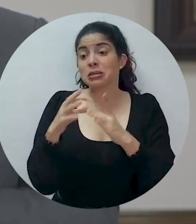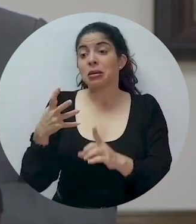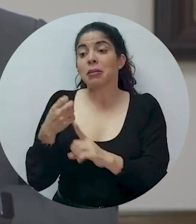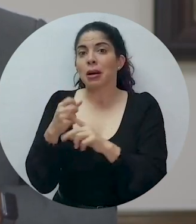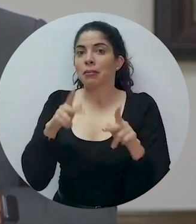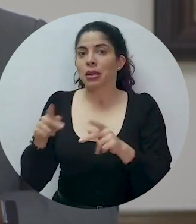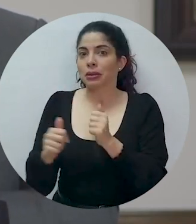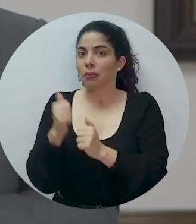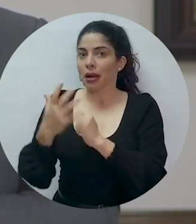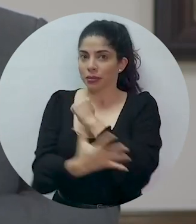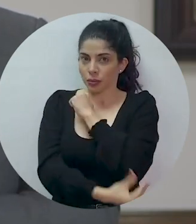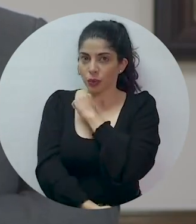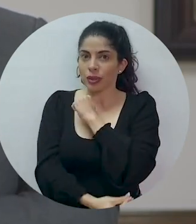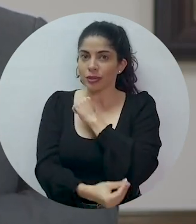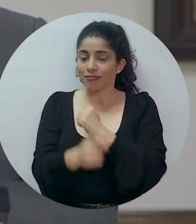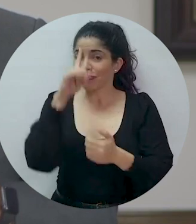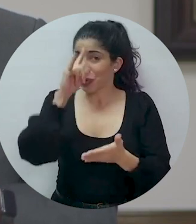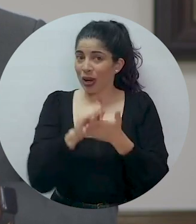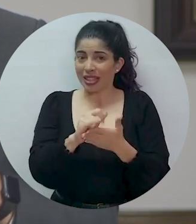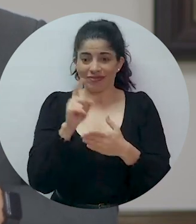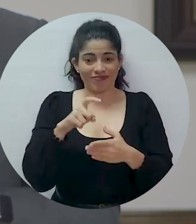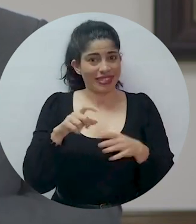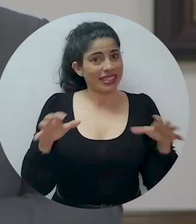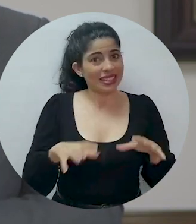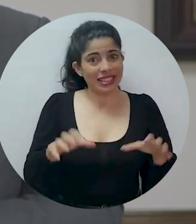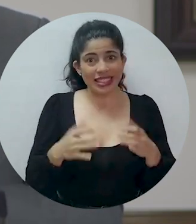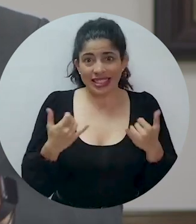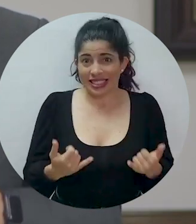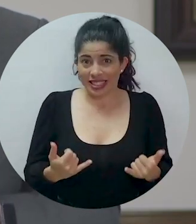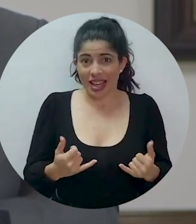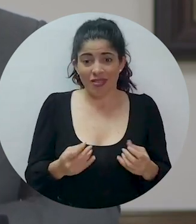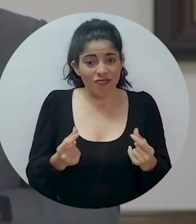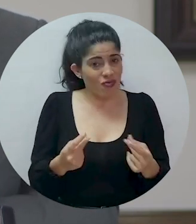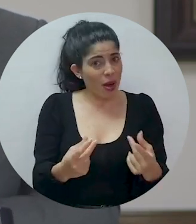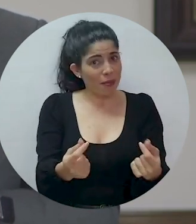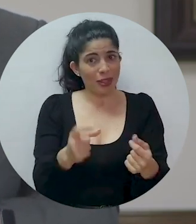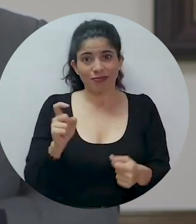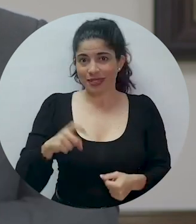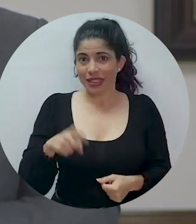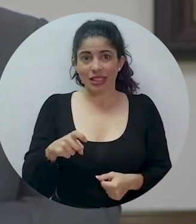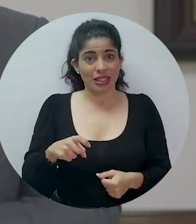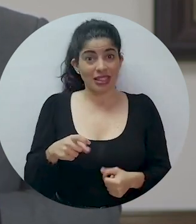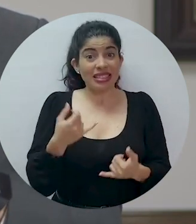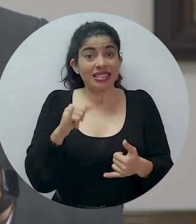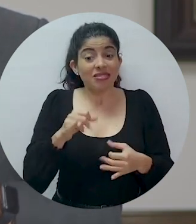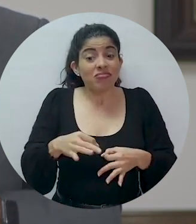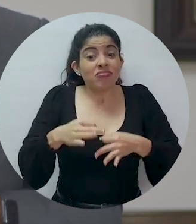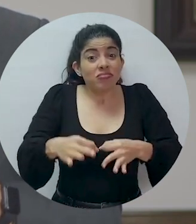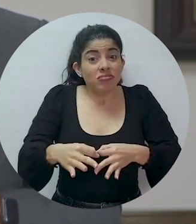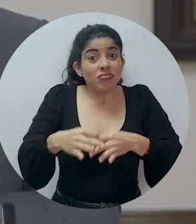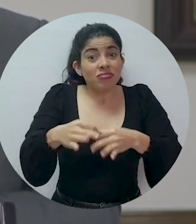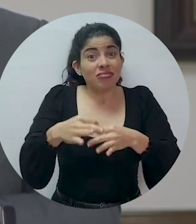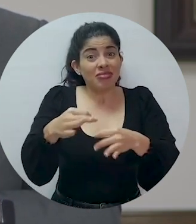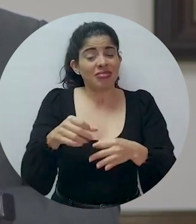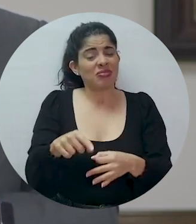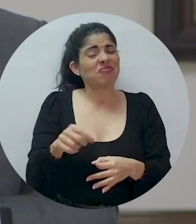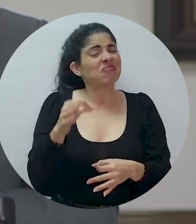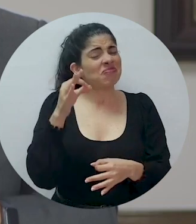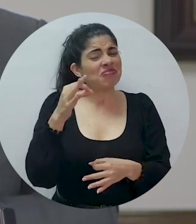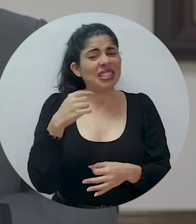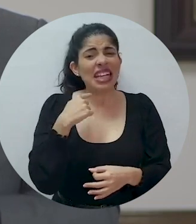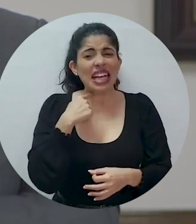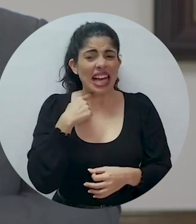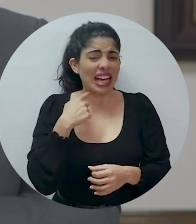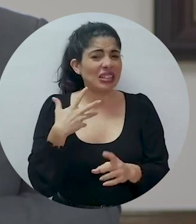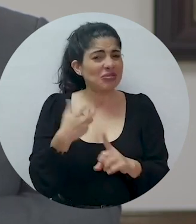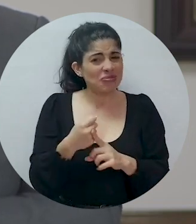a los más pobres. Por eso hay que actuar y hay que hacerlo con rapidez. La demora en esto nos saldría